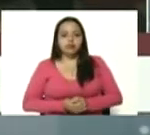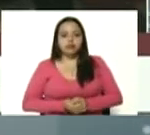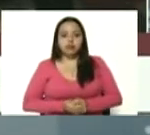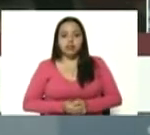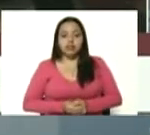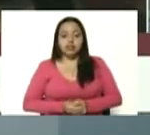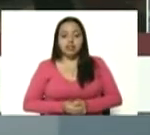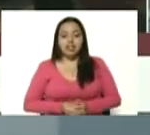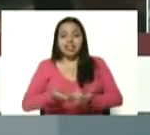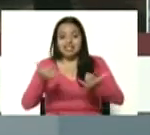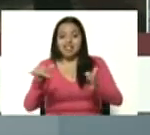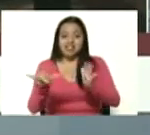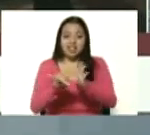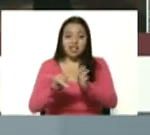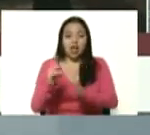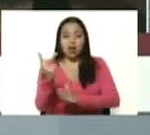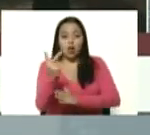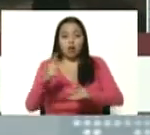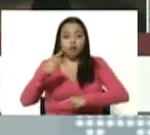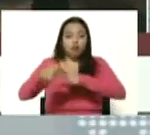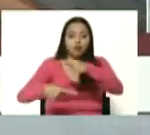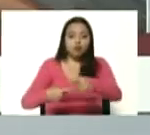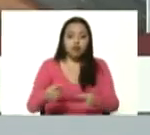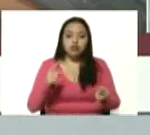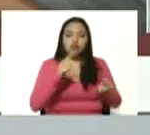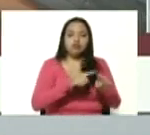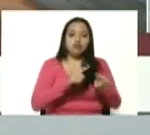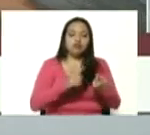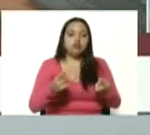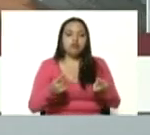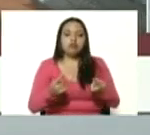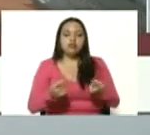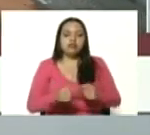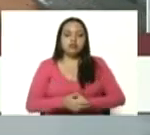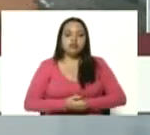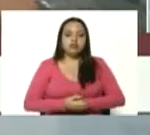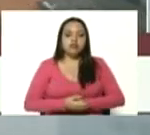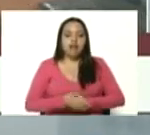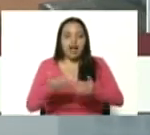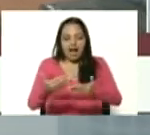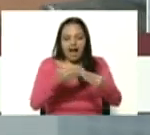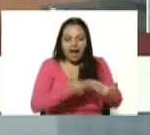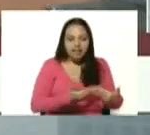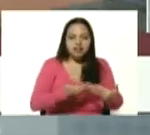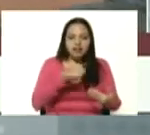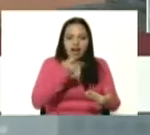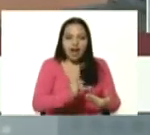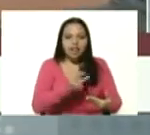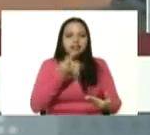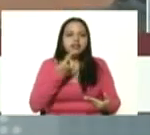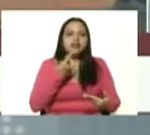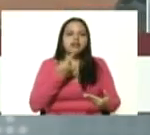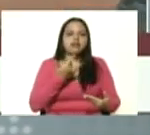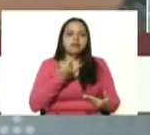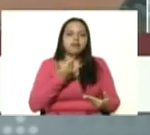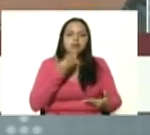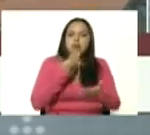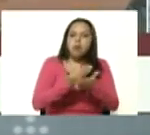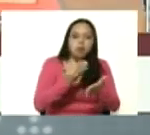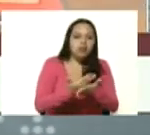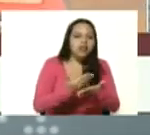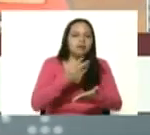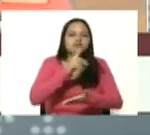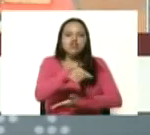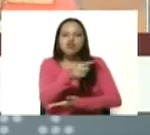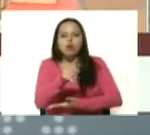procesos que manda la ley como son el de objeciones y descargo de objeciones que están corriendo son 12 días que nos